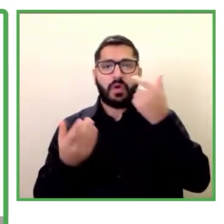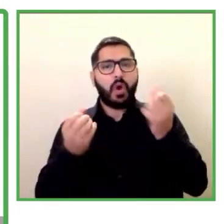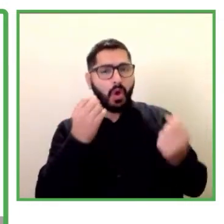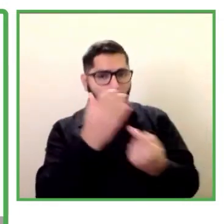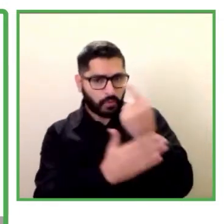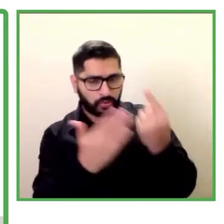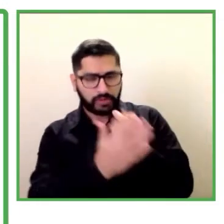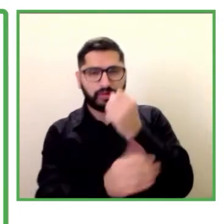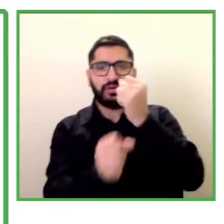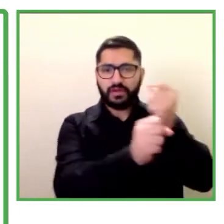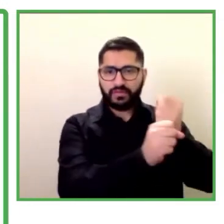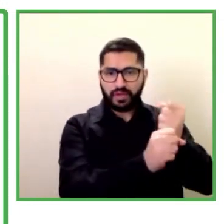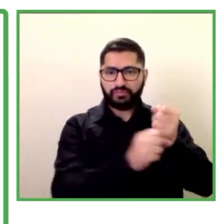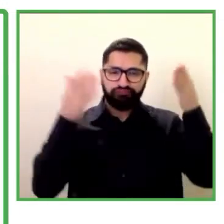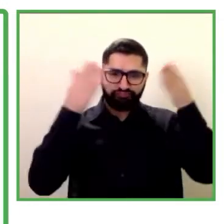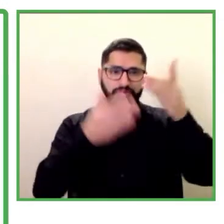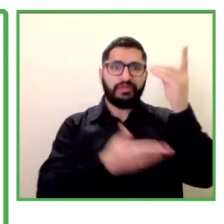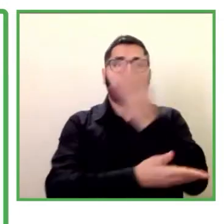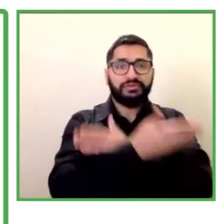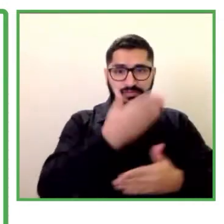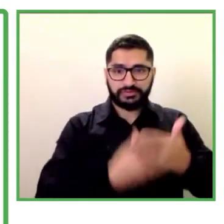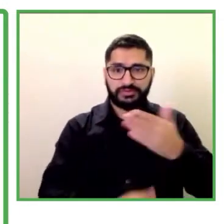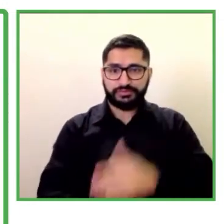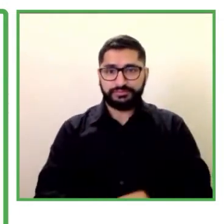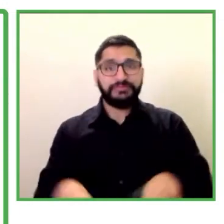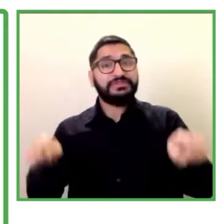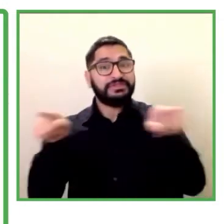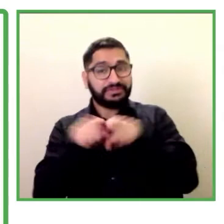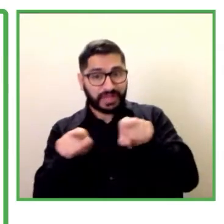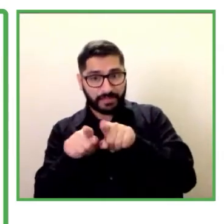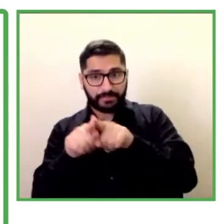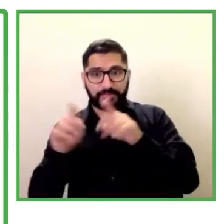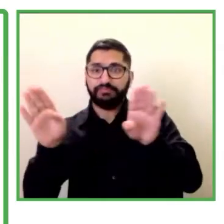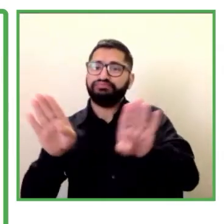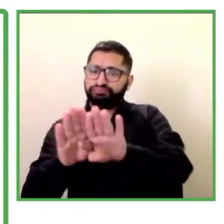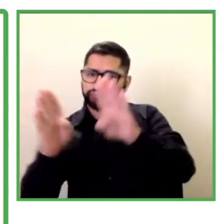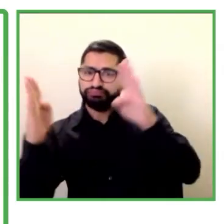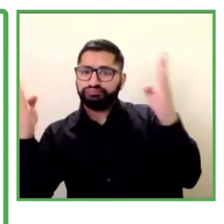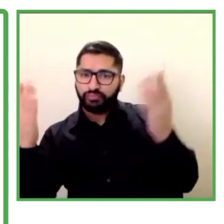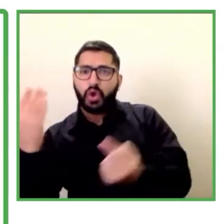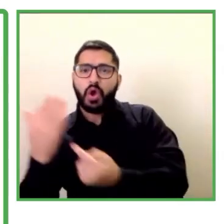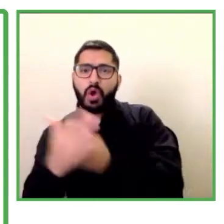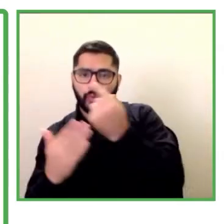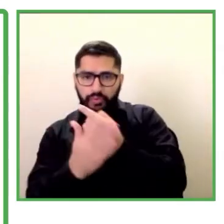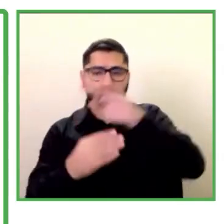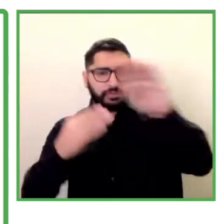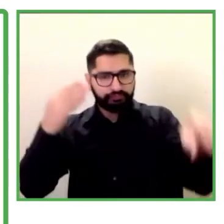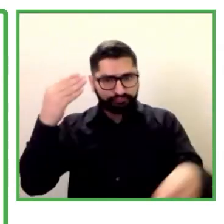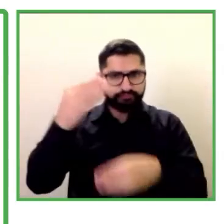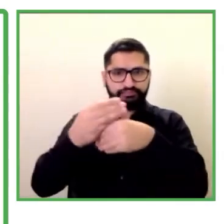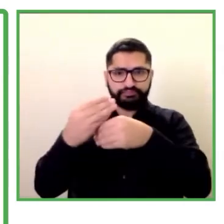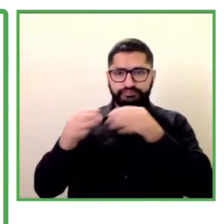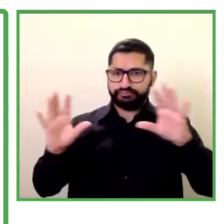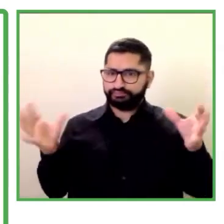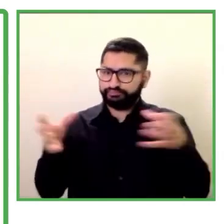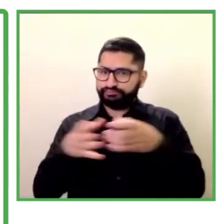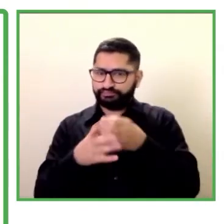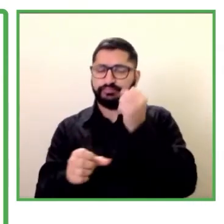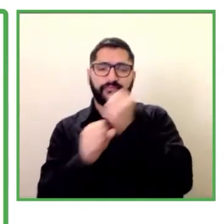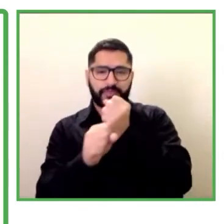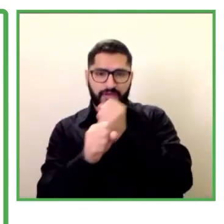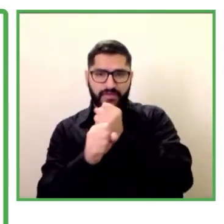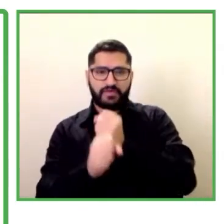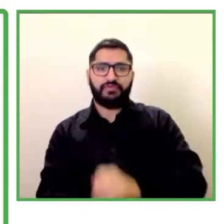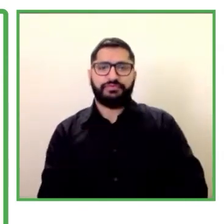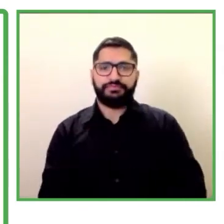sino también abrir la puerta y agregar talento a sus equipos de trabajo sumemos esfuerzos para trascender las barreras que existen en